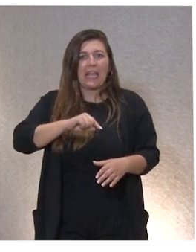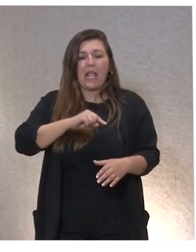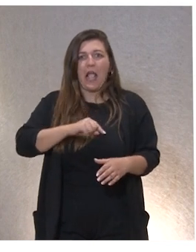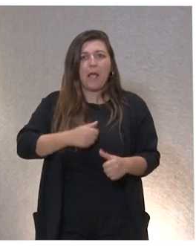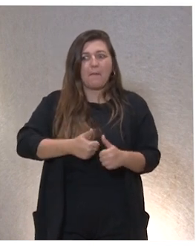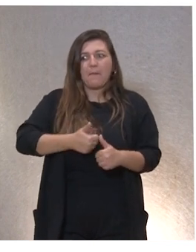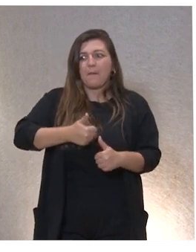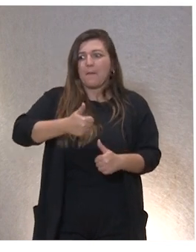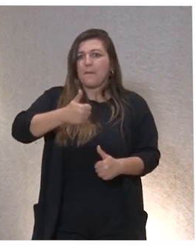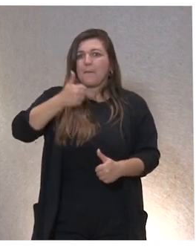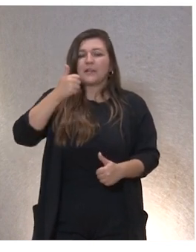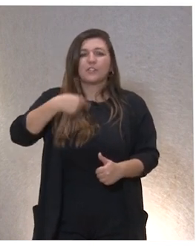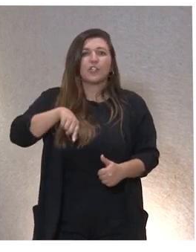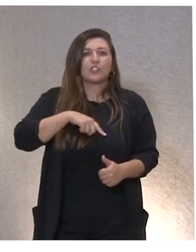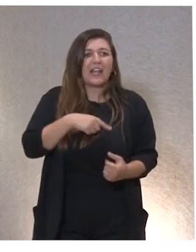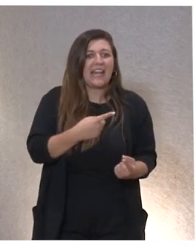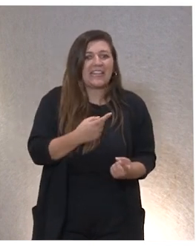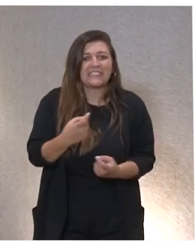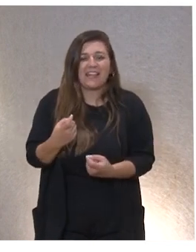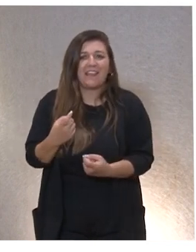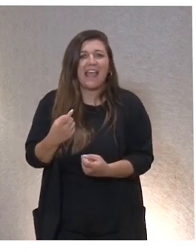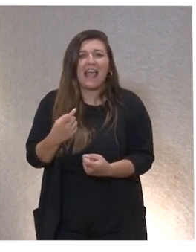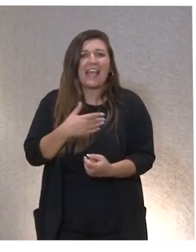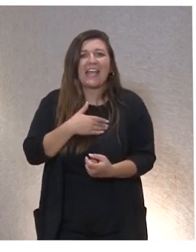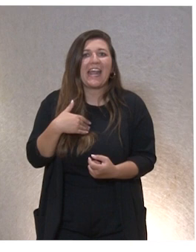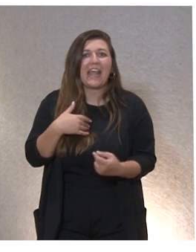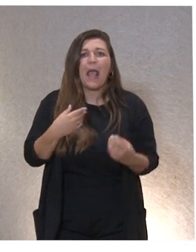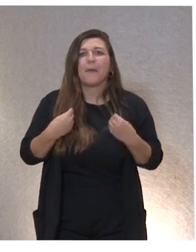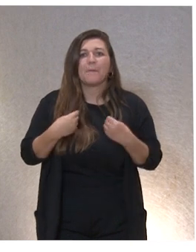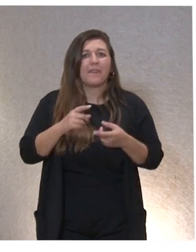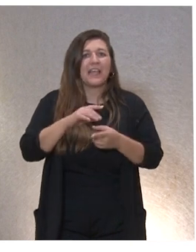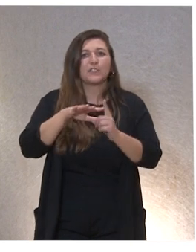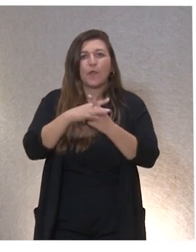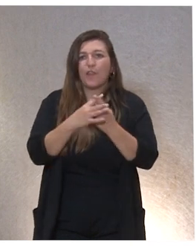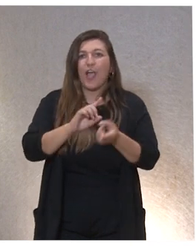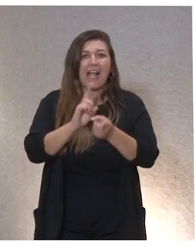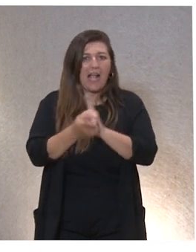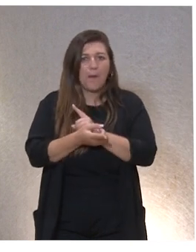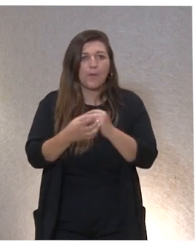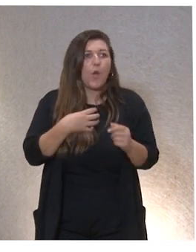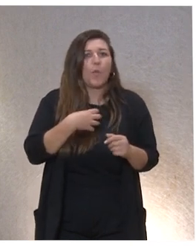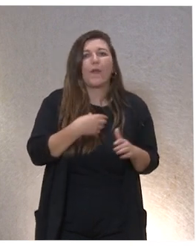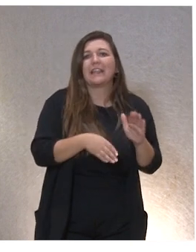¿no? Y teníamos una necesidad sentida de cambiar la situación. No podíamos seguir estando así. Necesitábamos hacer otras cosas.